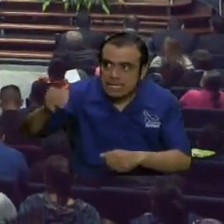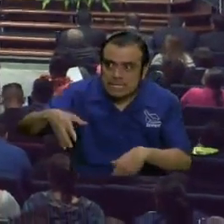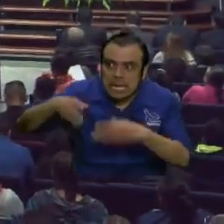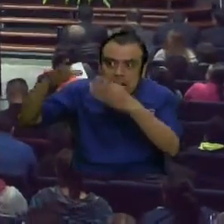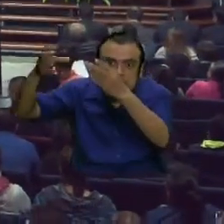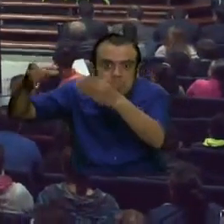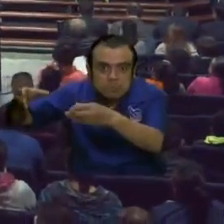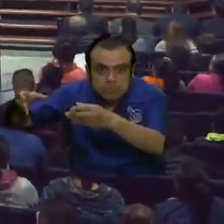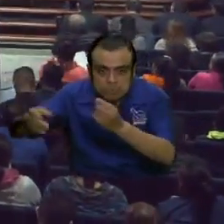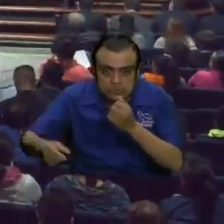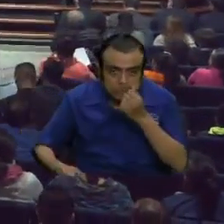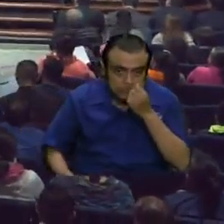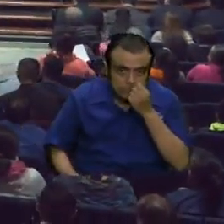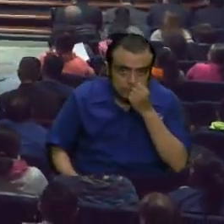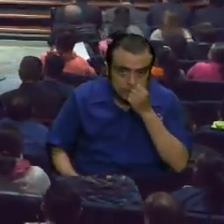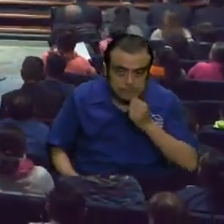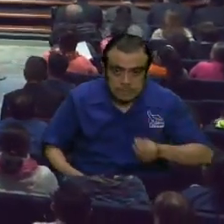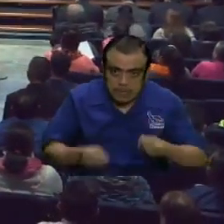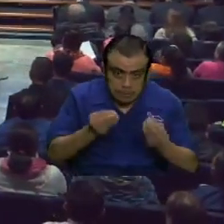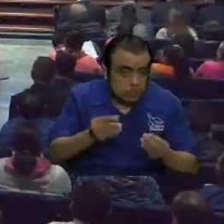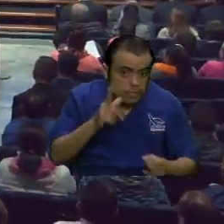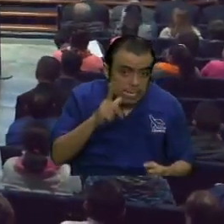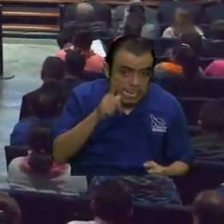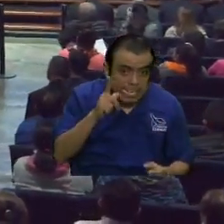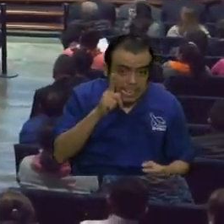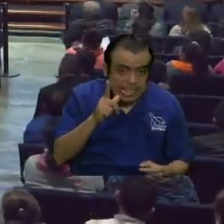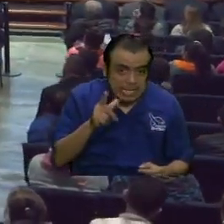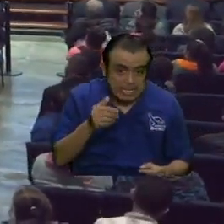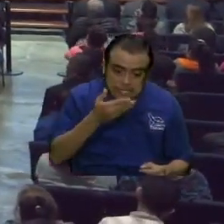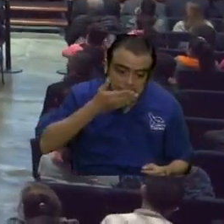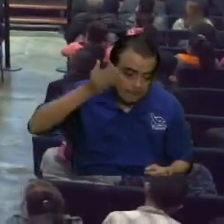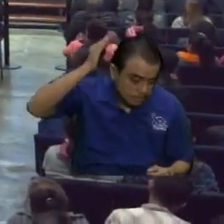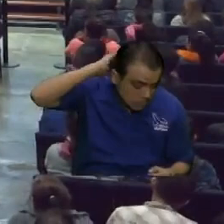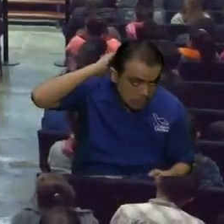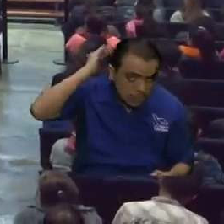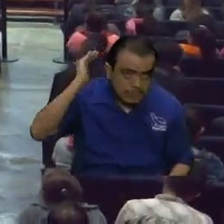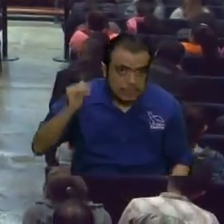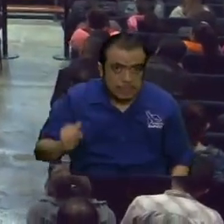y que muchos líderes hipócritas